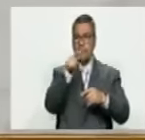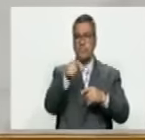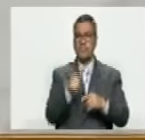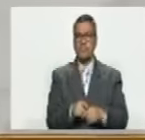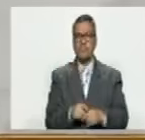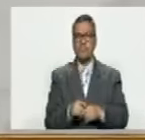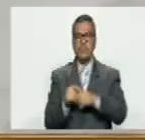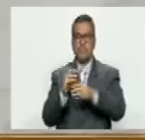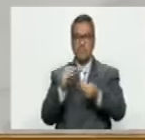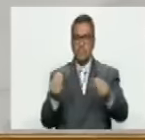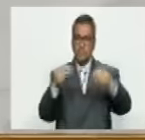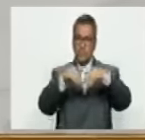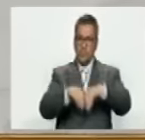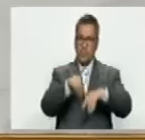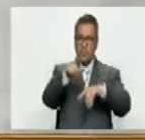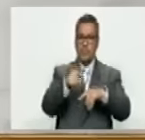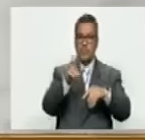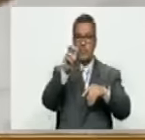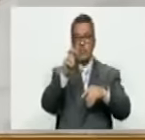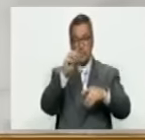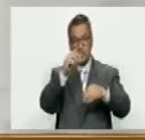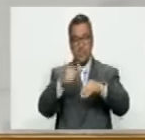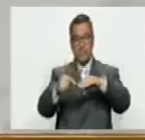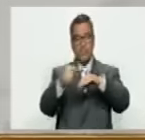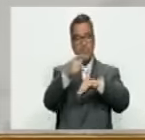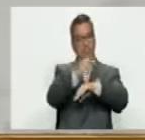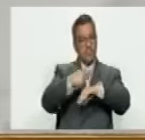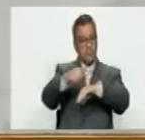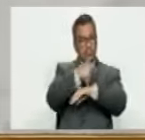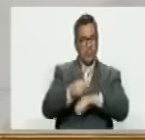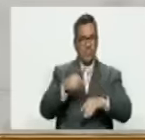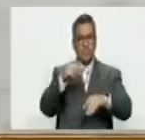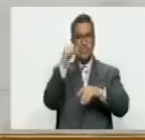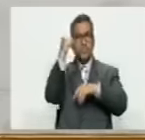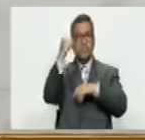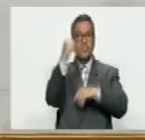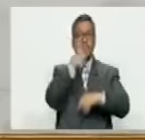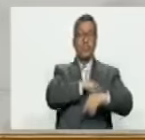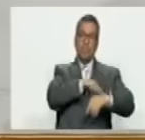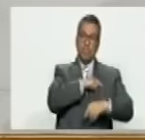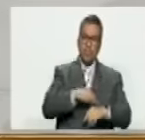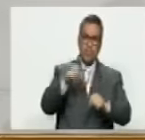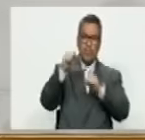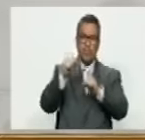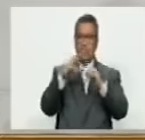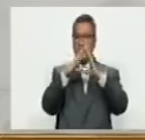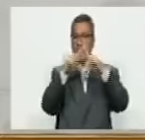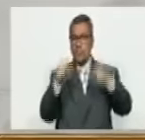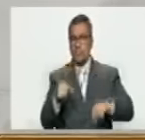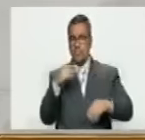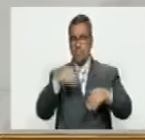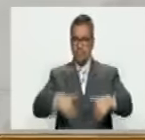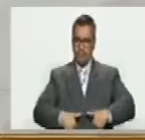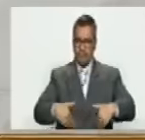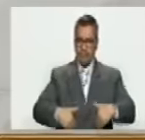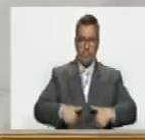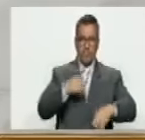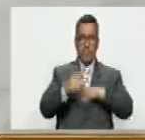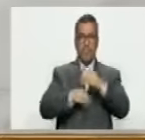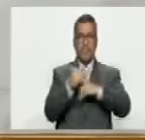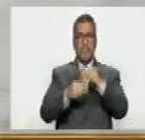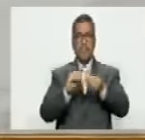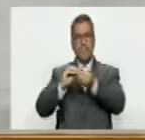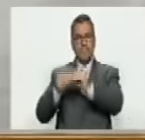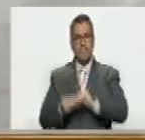que se combina esas nuevas formas de gobierno, el socialismo territorial, y con todo el esfuerzo que se viene haciendo en la